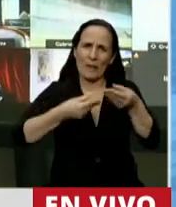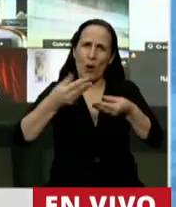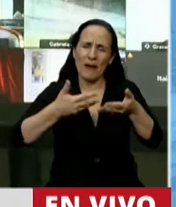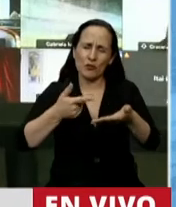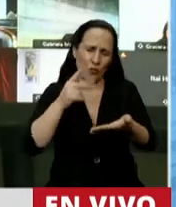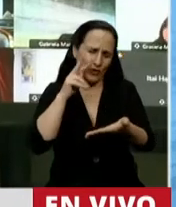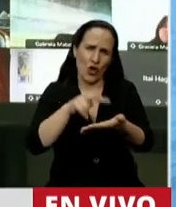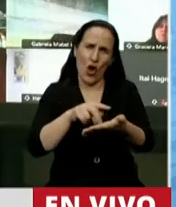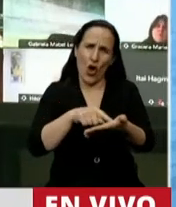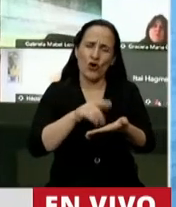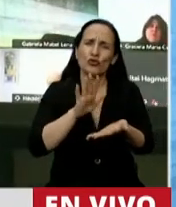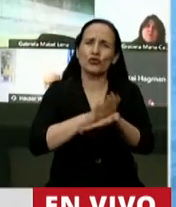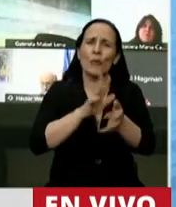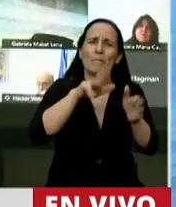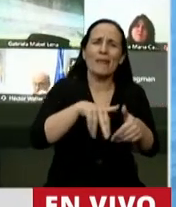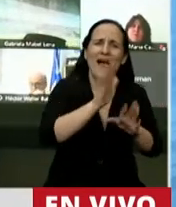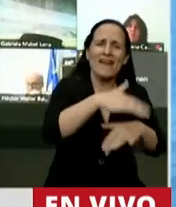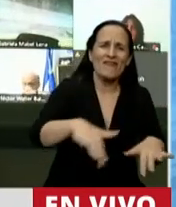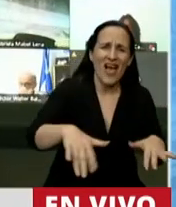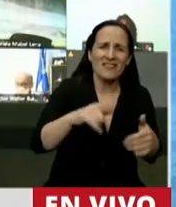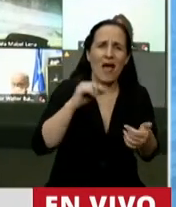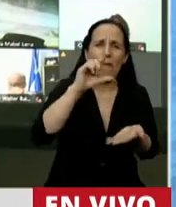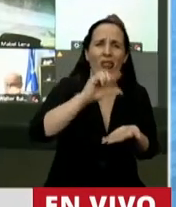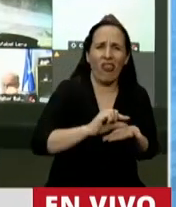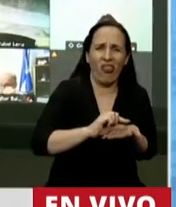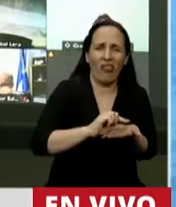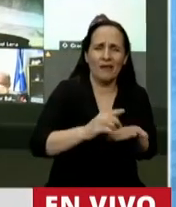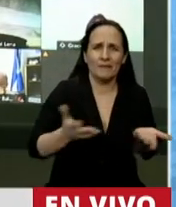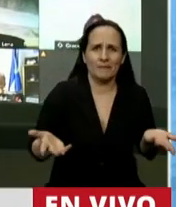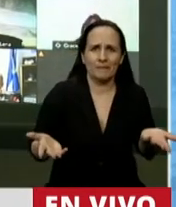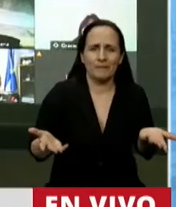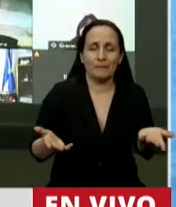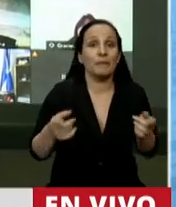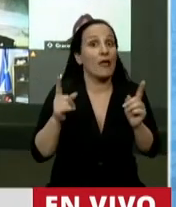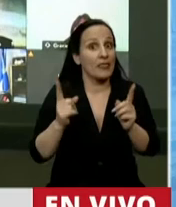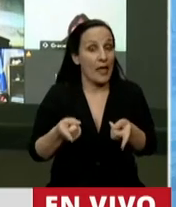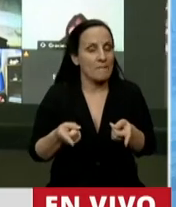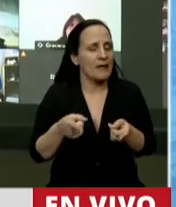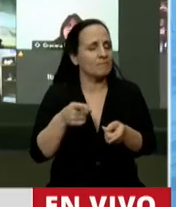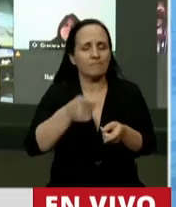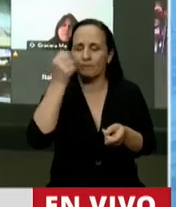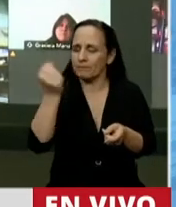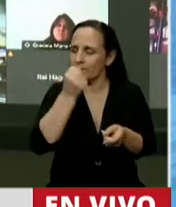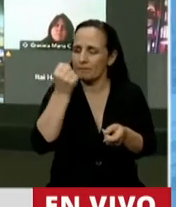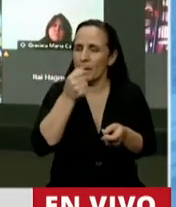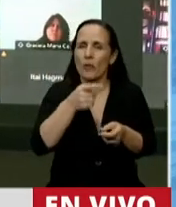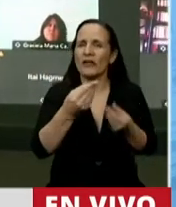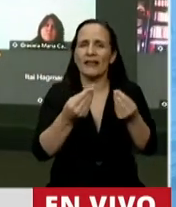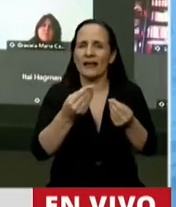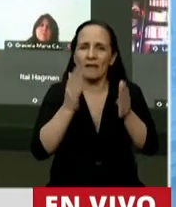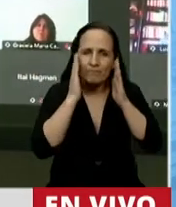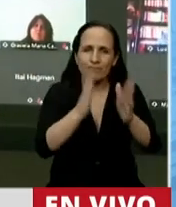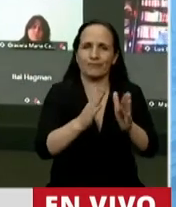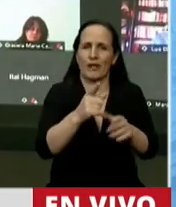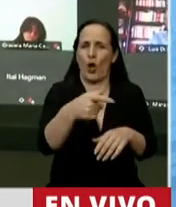y las que tienen que ver con los programas de la infancia han bajado. Y además también las prioridades tienen que estar puestas en nuestros jubilados, que